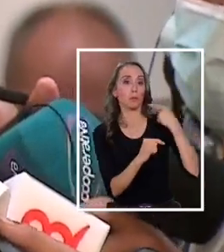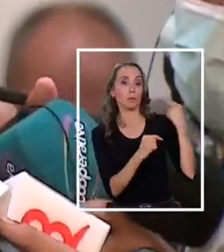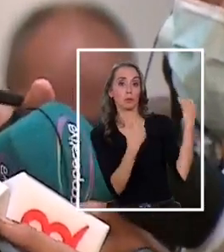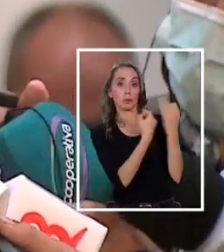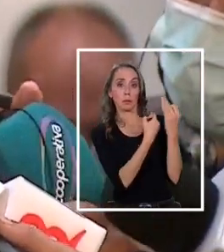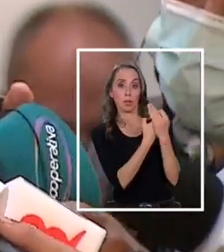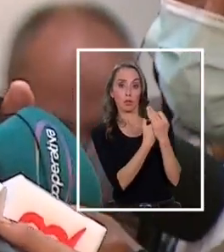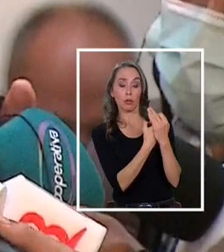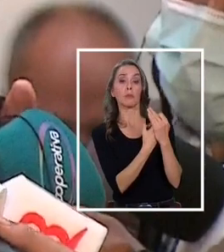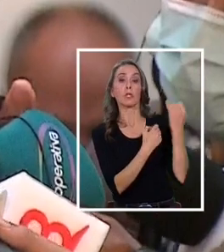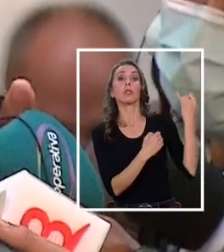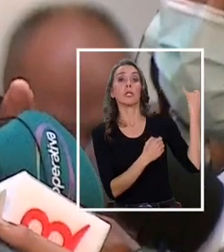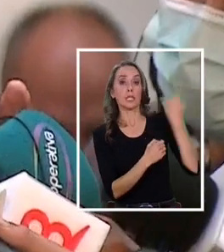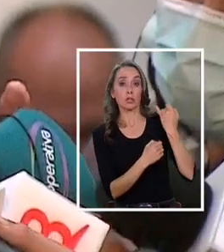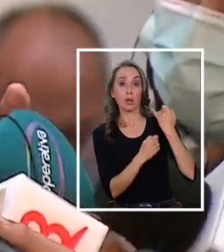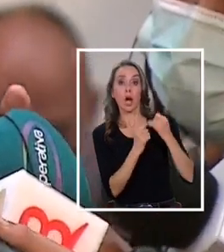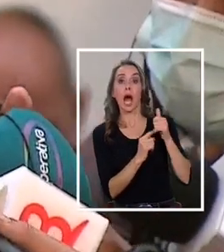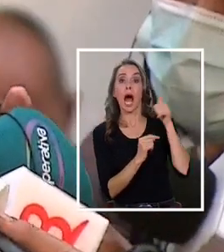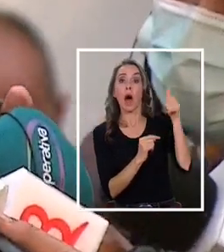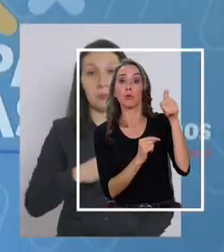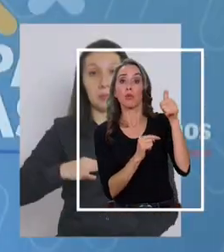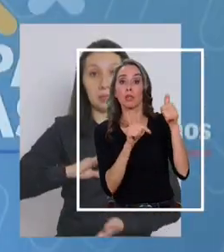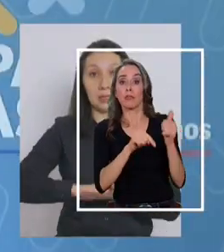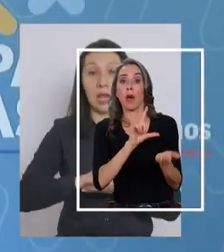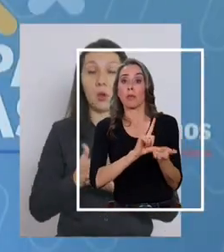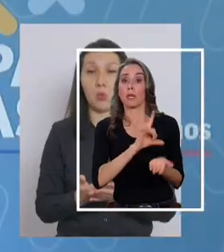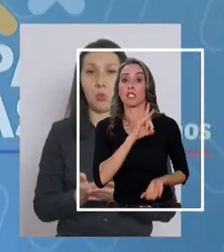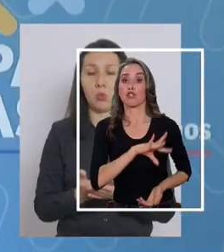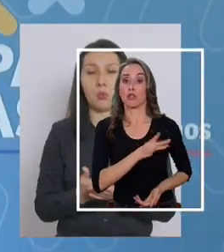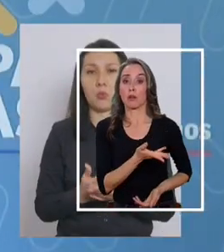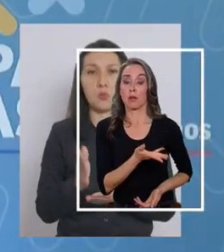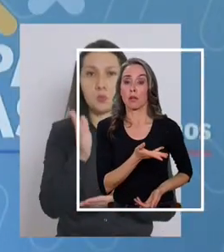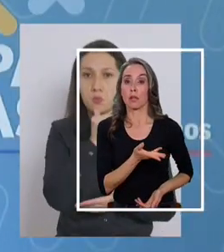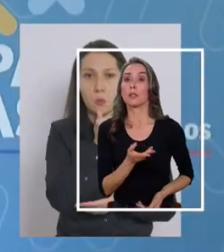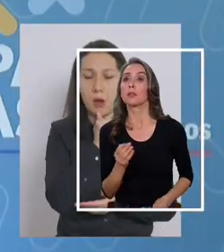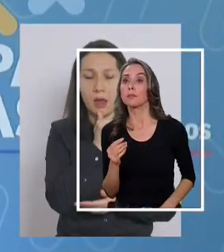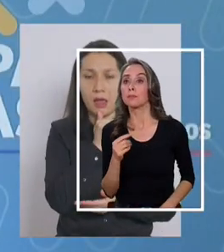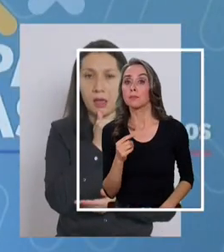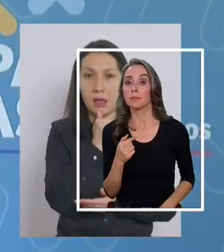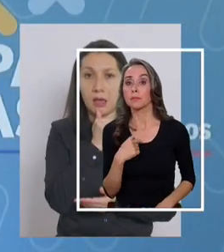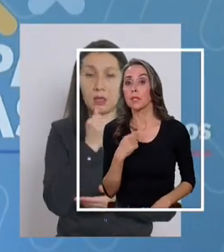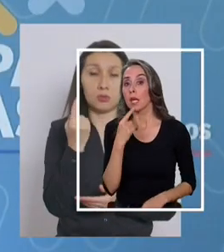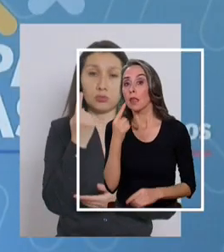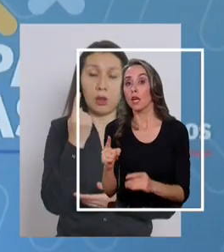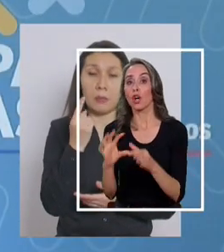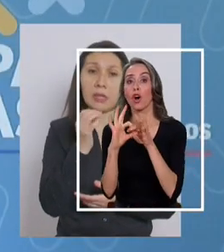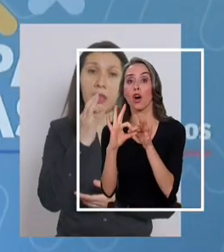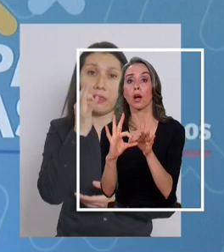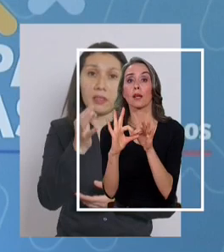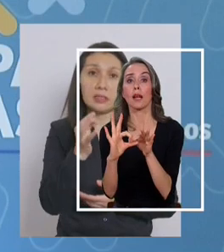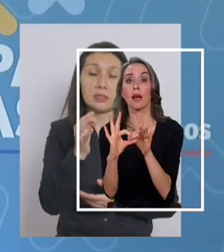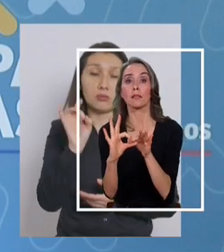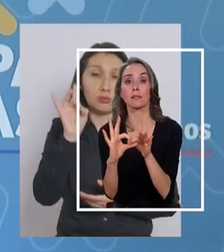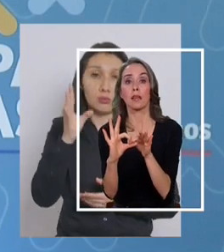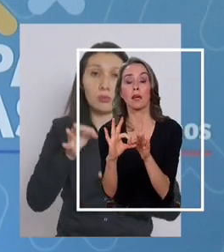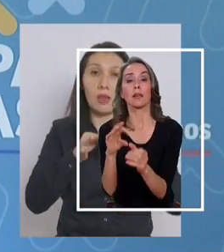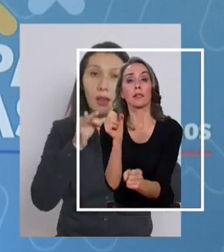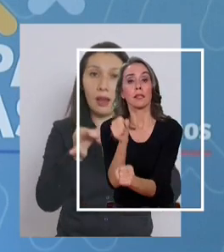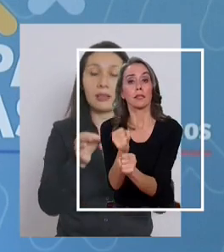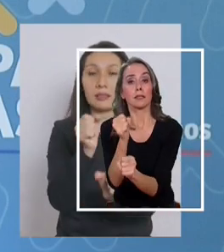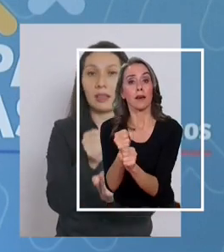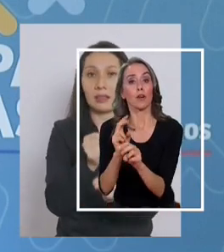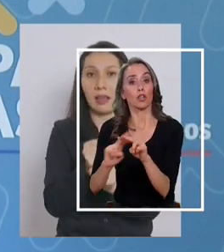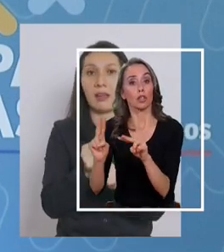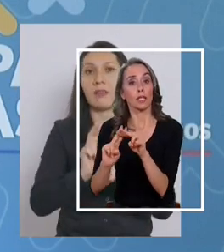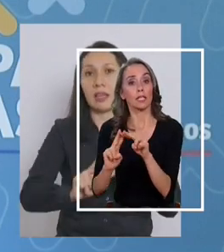incluso instrucción de las autoridades locales. No me queda más que agradecer el trabajo que